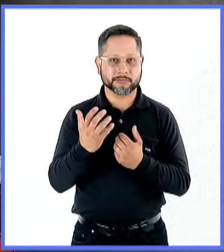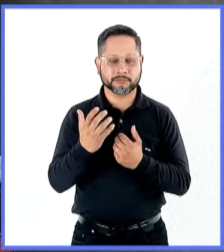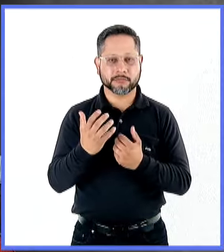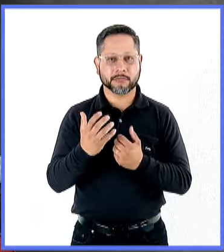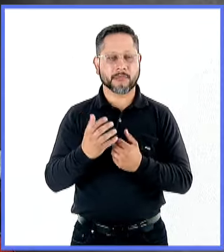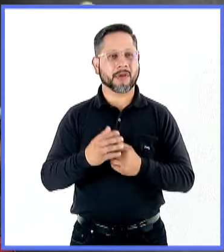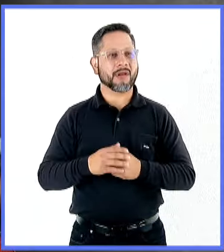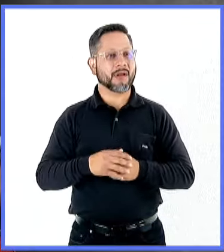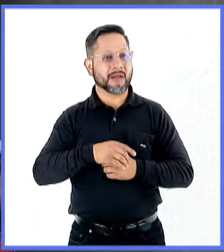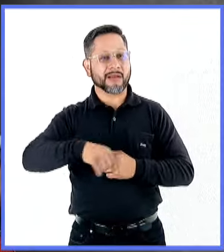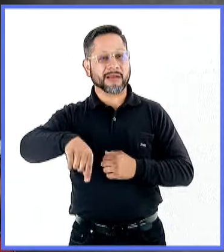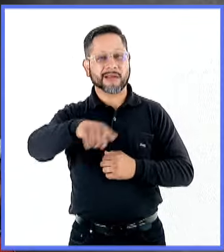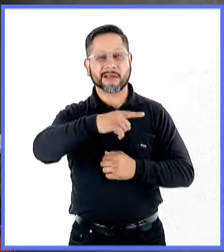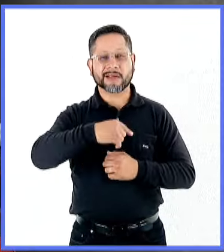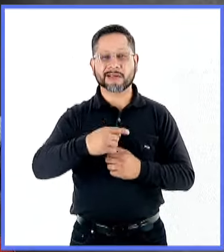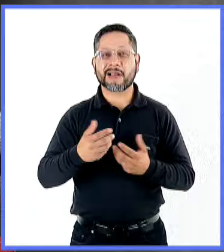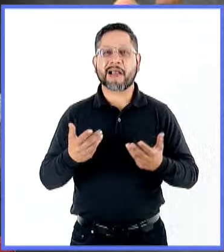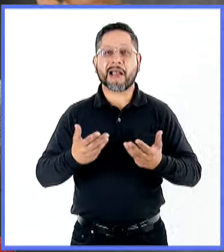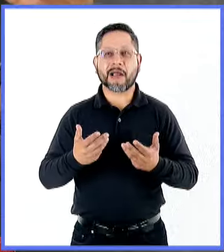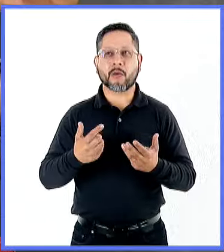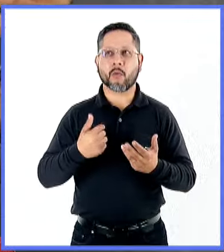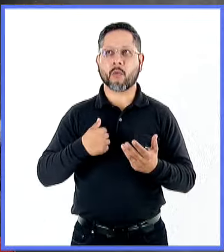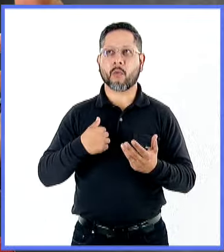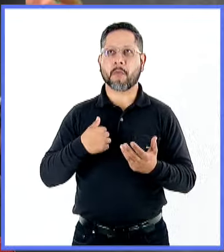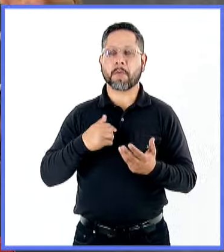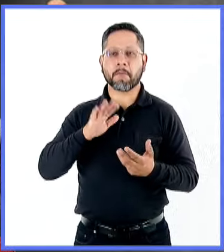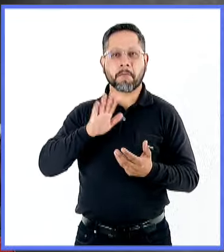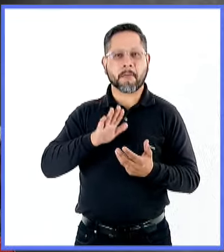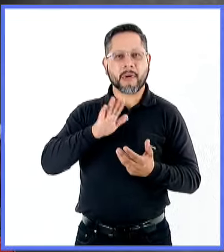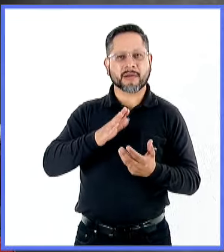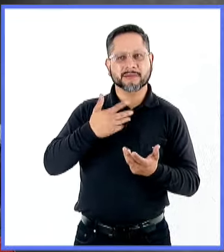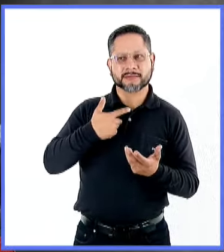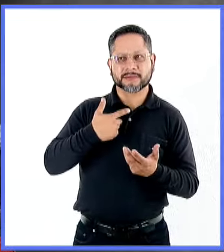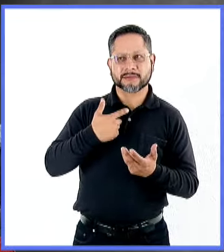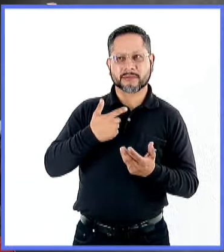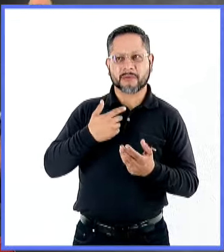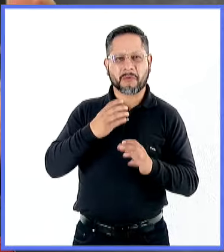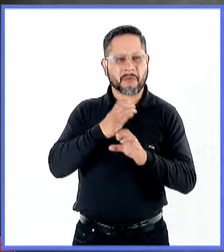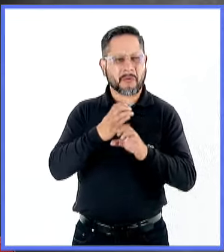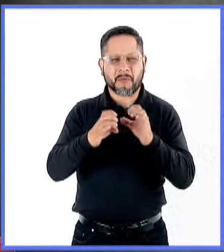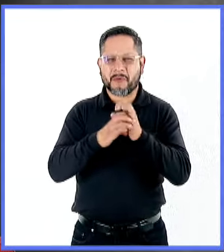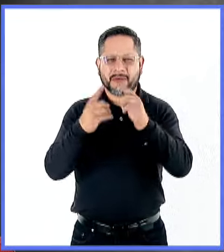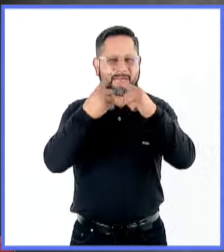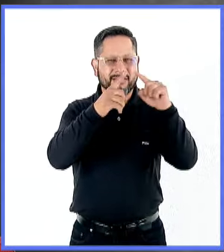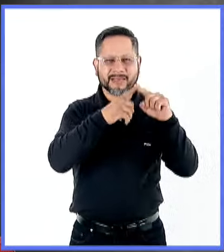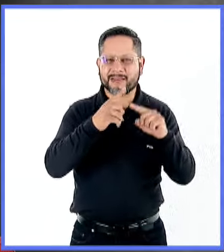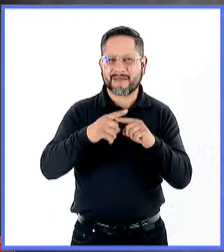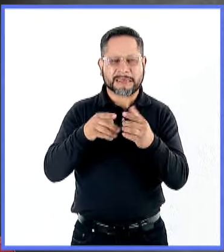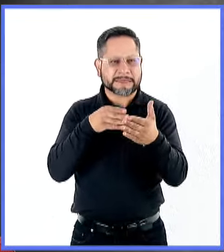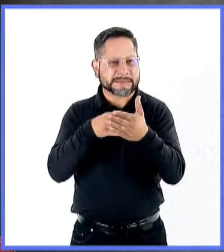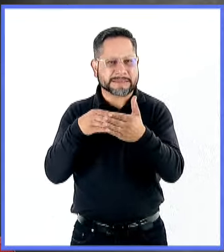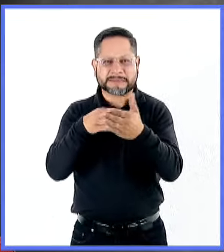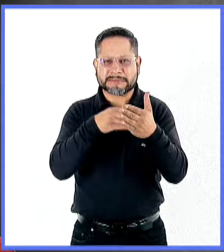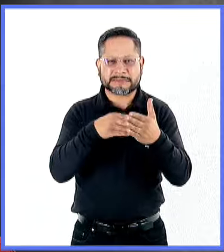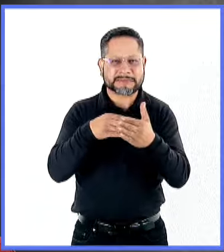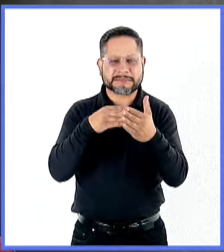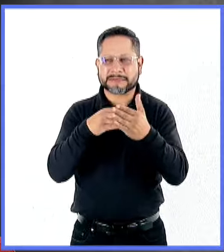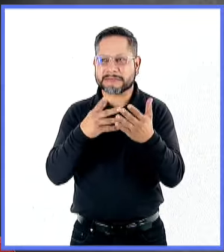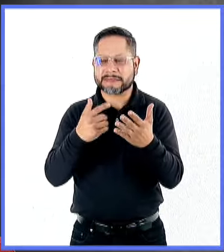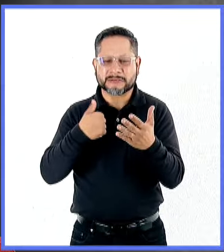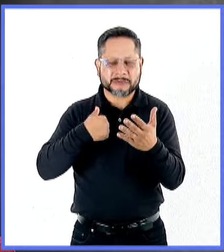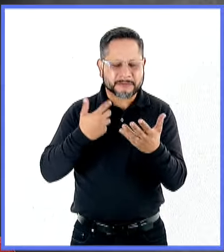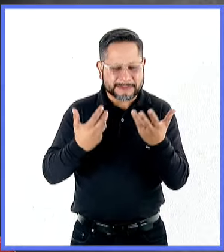dominar, doblegar, no ha sido ningún obstáculo. Él me lo hacía ver